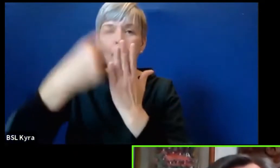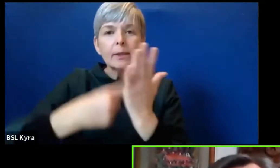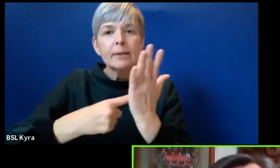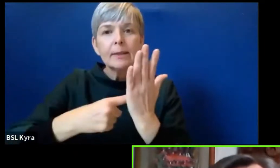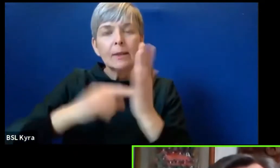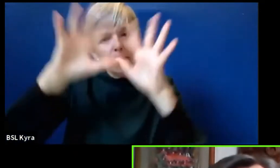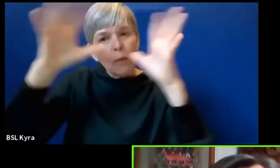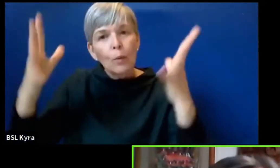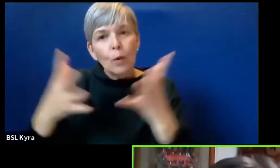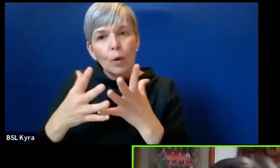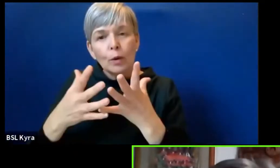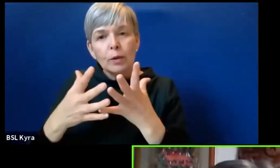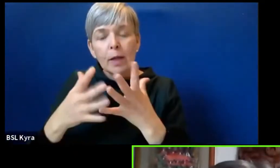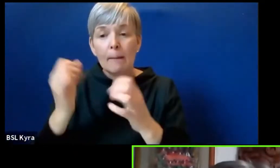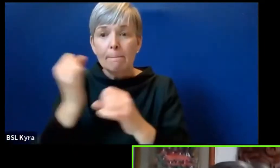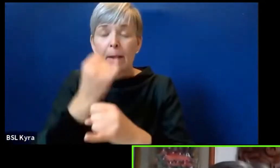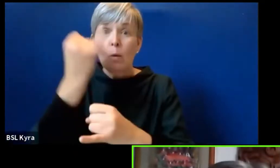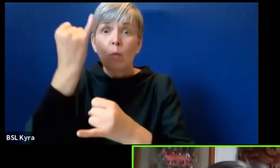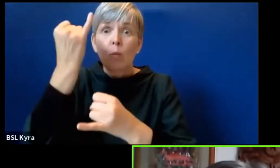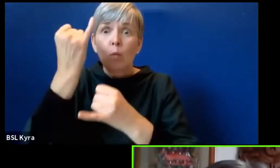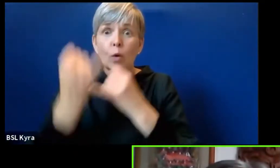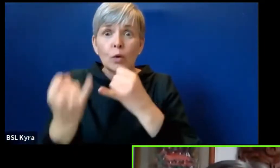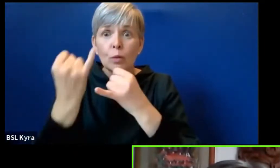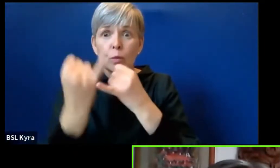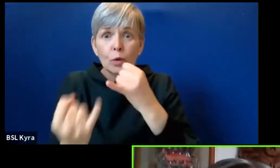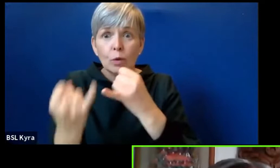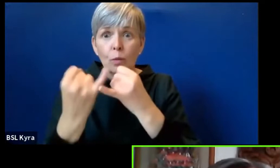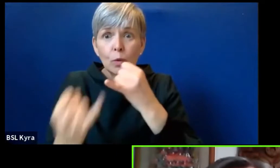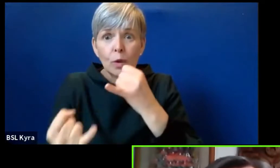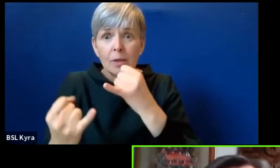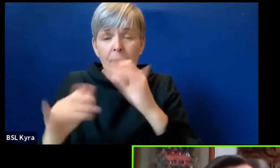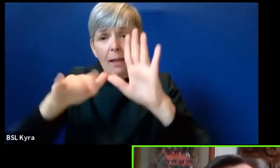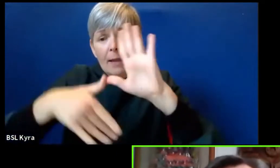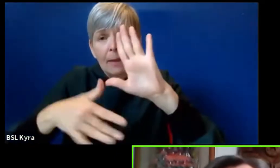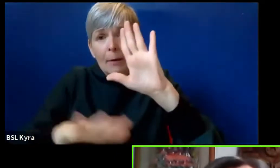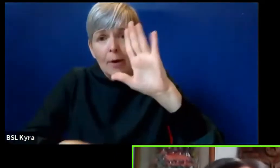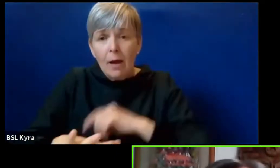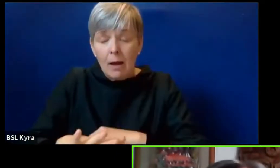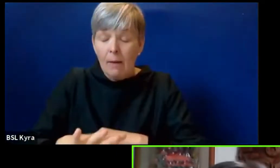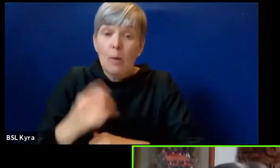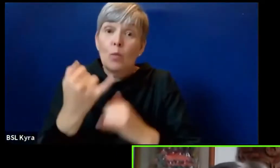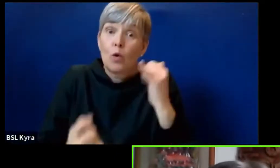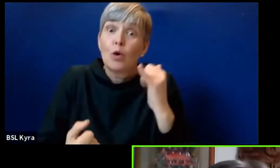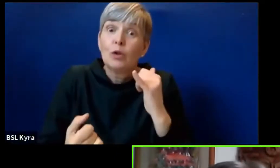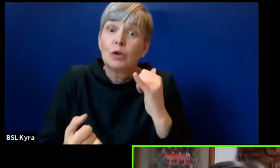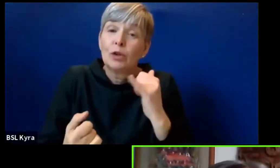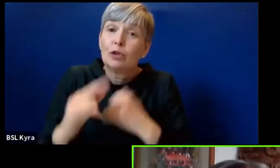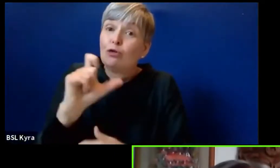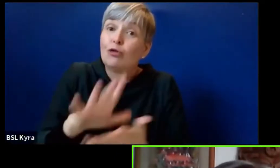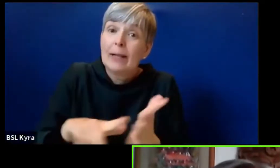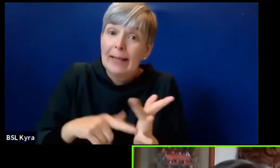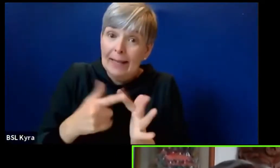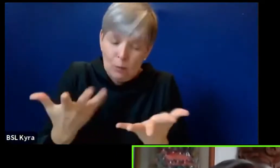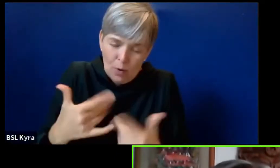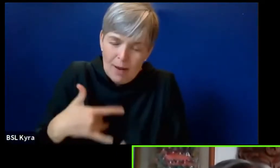donde yo hoy día les hablo. Sin duda, estas políticas o este proyecto